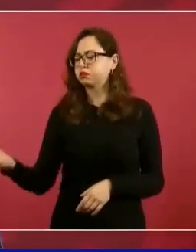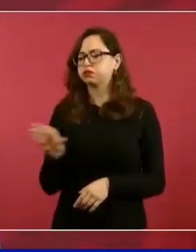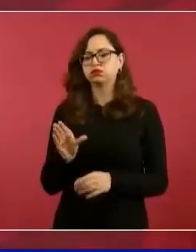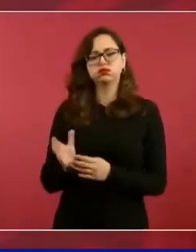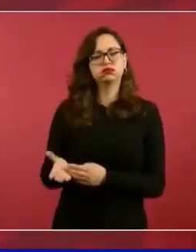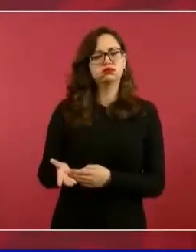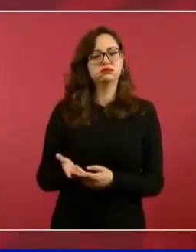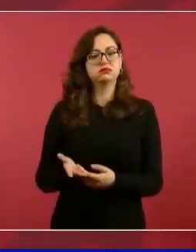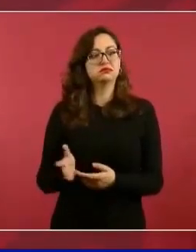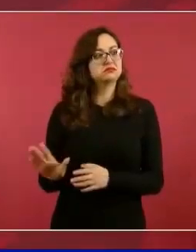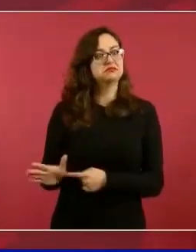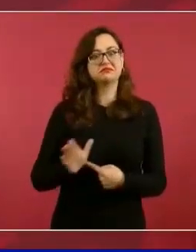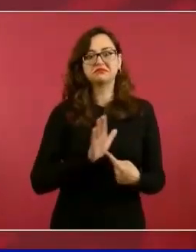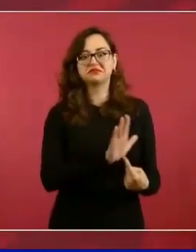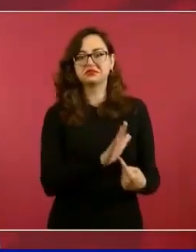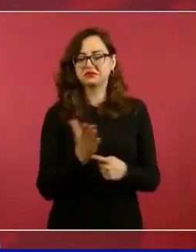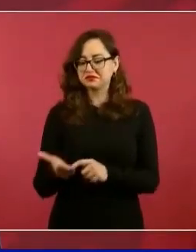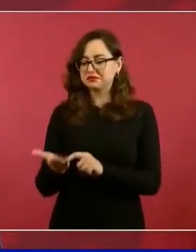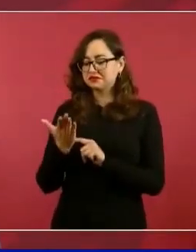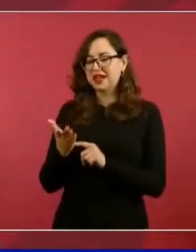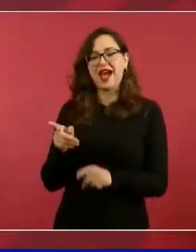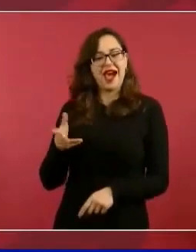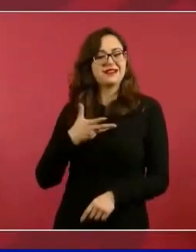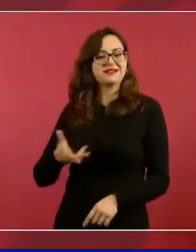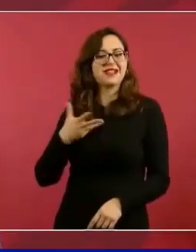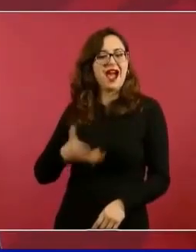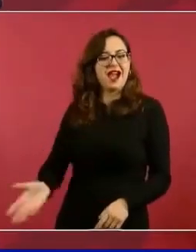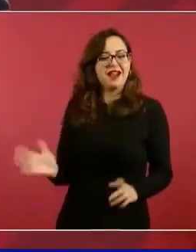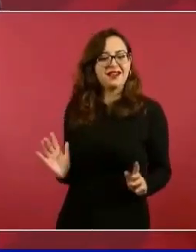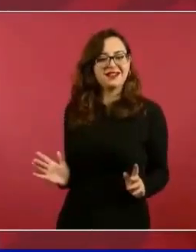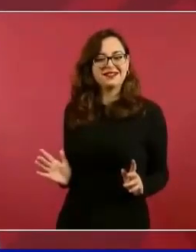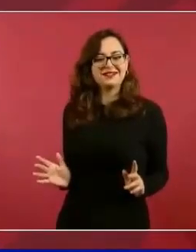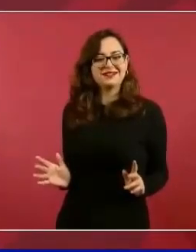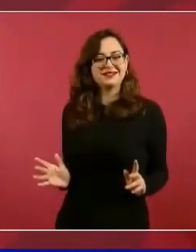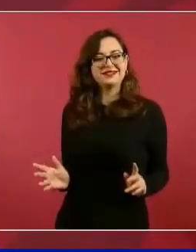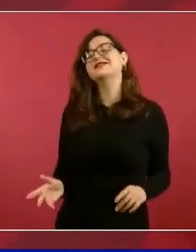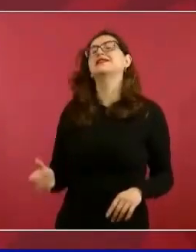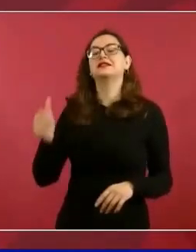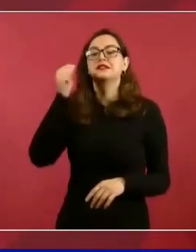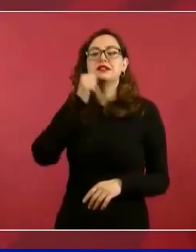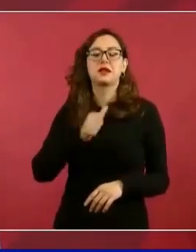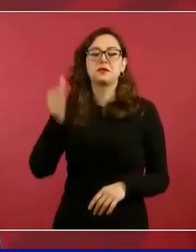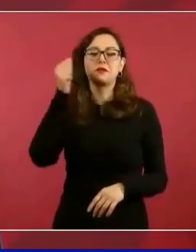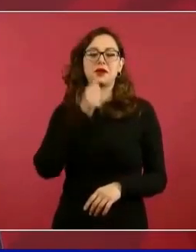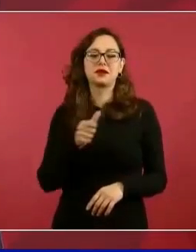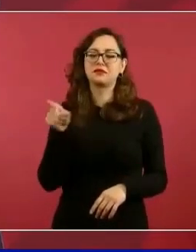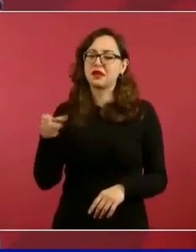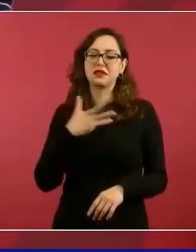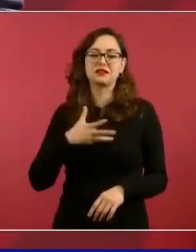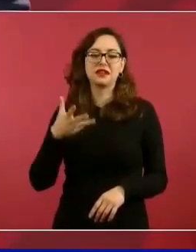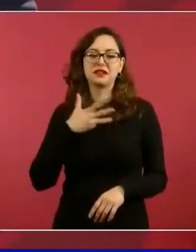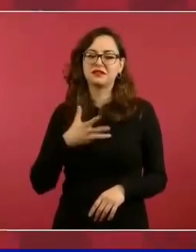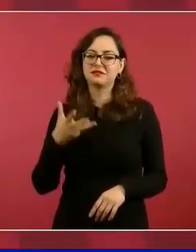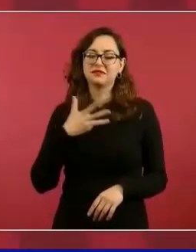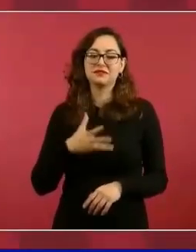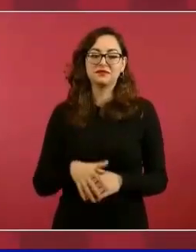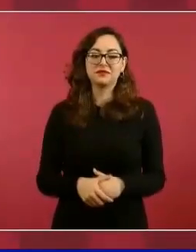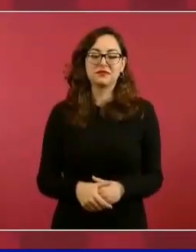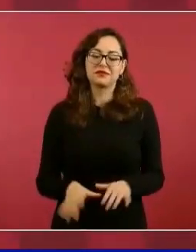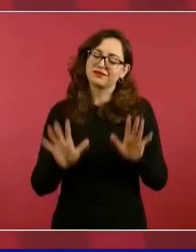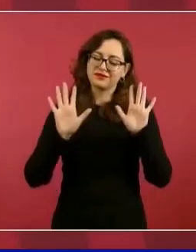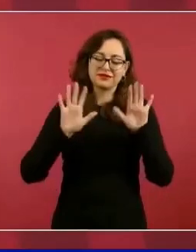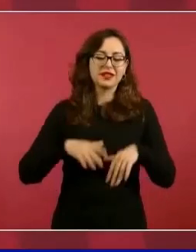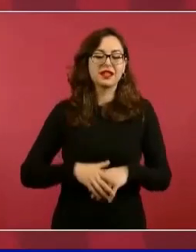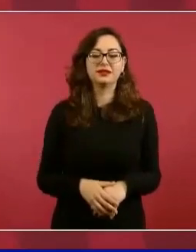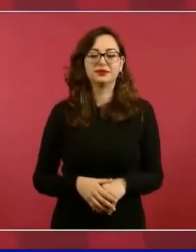Y ahí va, y ahí está el libro, donde está escribiendo. Bueno, entonces,